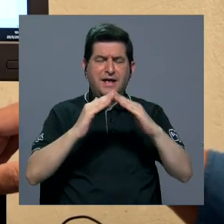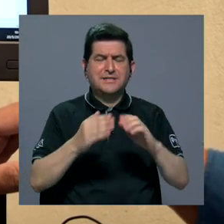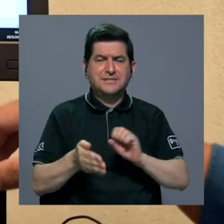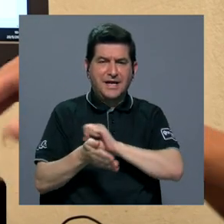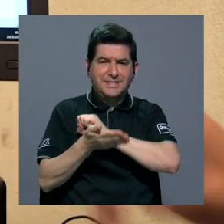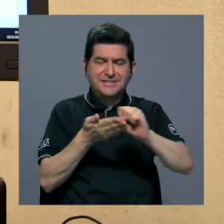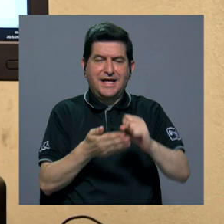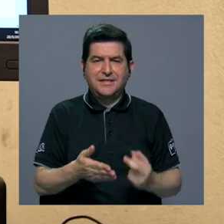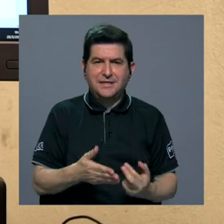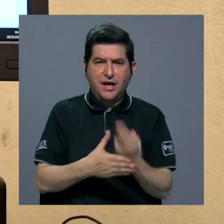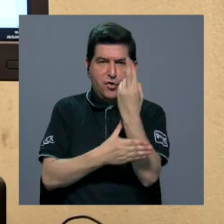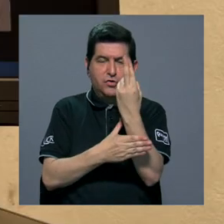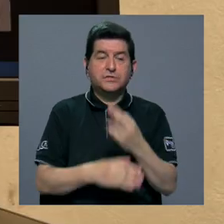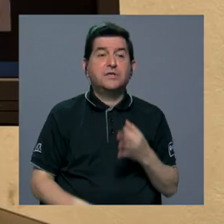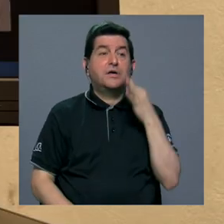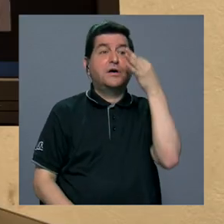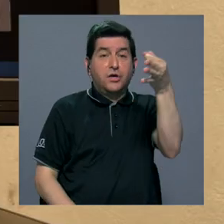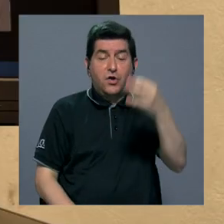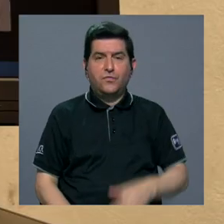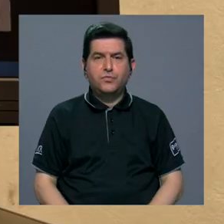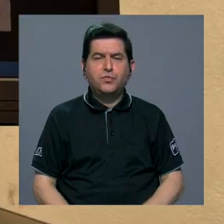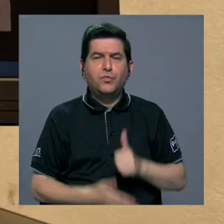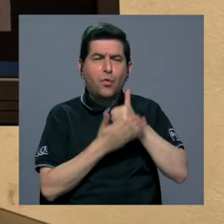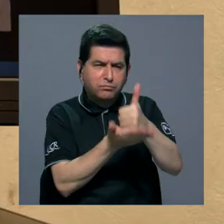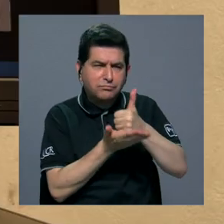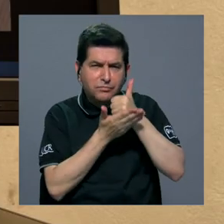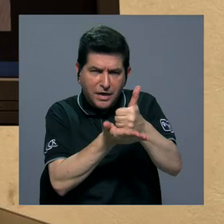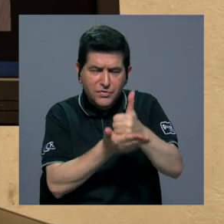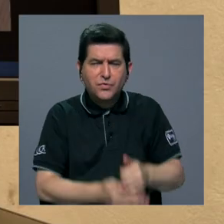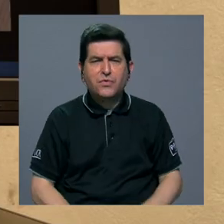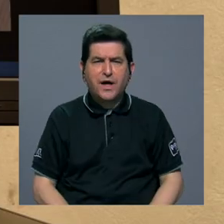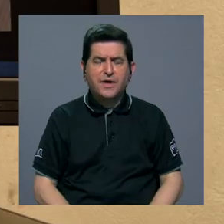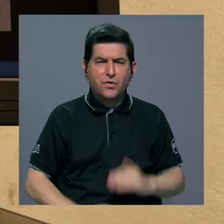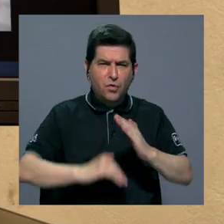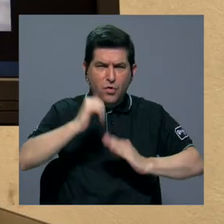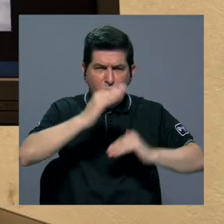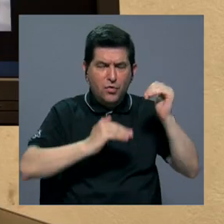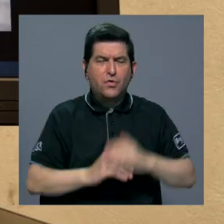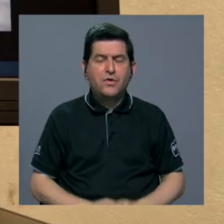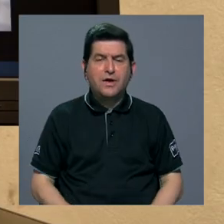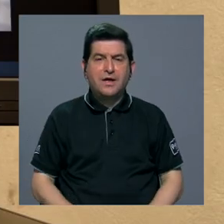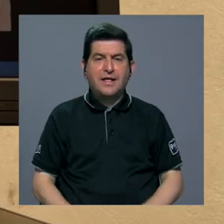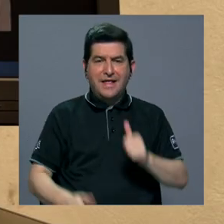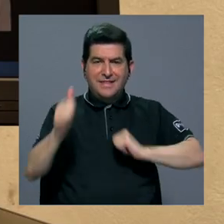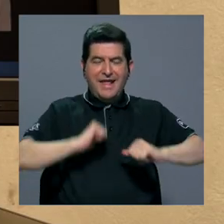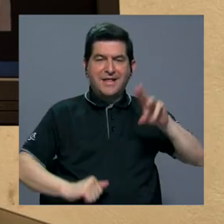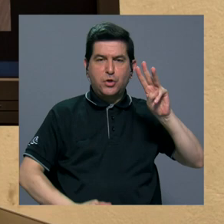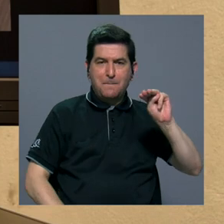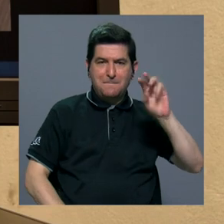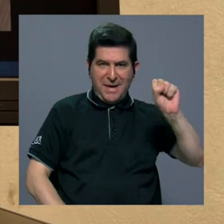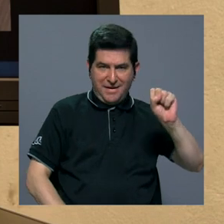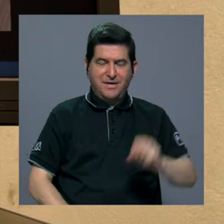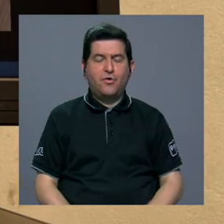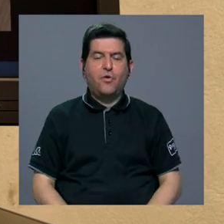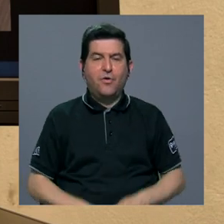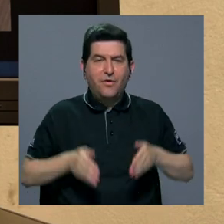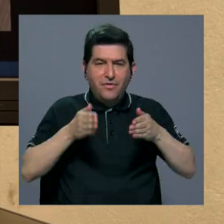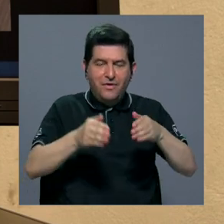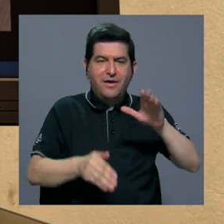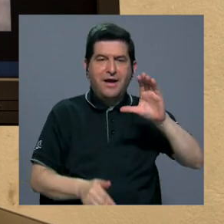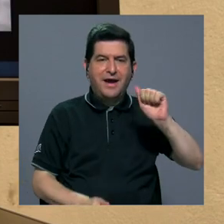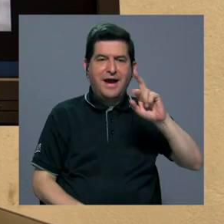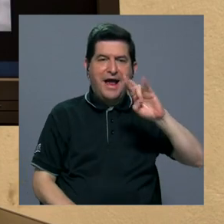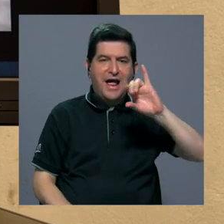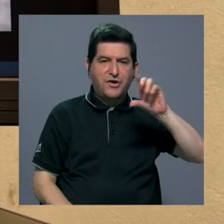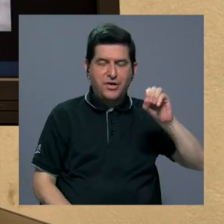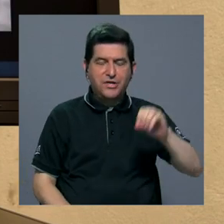Santa Rosa. En el futuro esperan poder colaborar con edificaciones como el Teatro Melico Salazar, la Calzada Carrillo